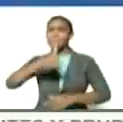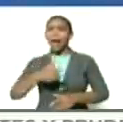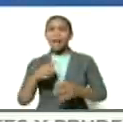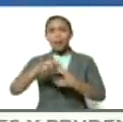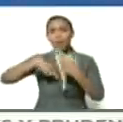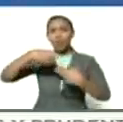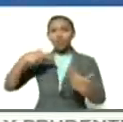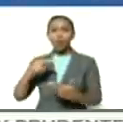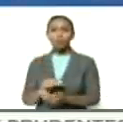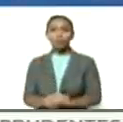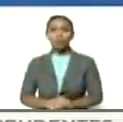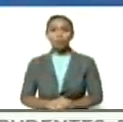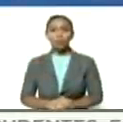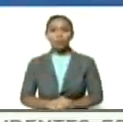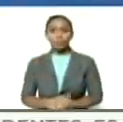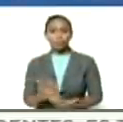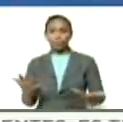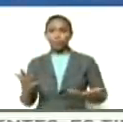¿ah?